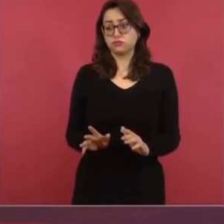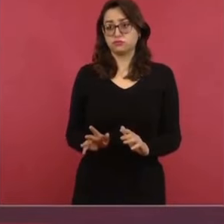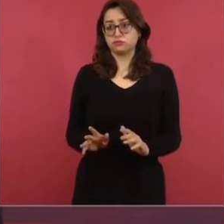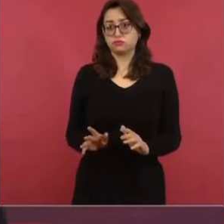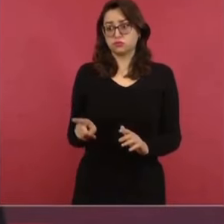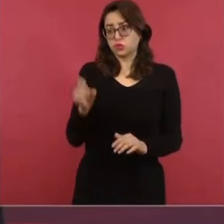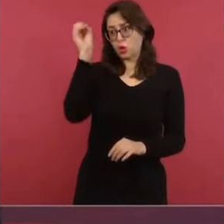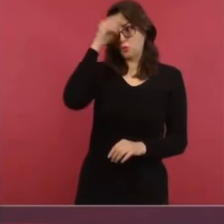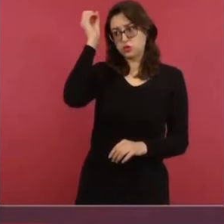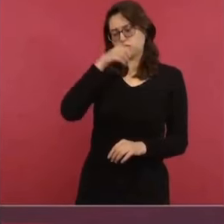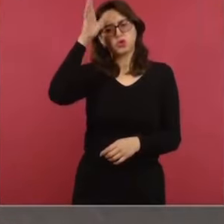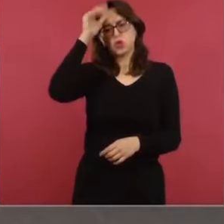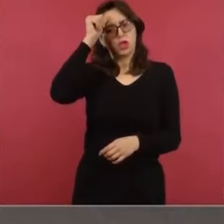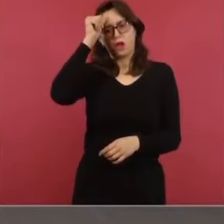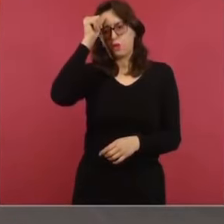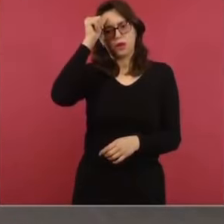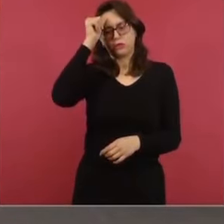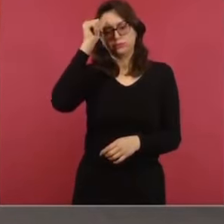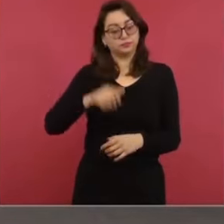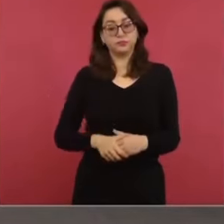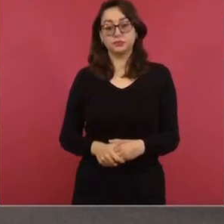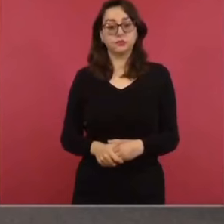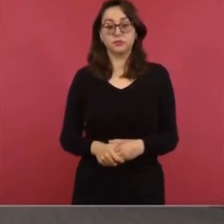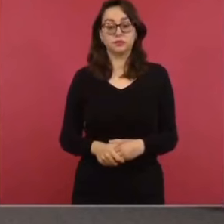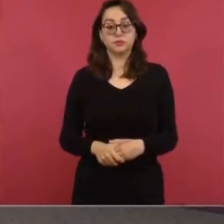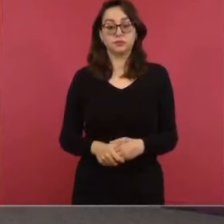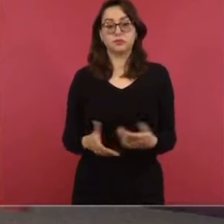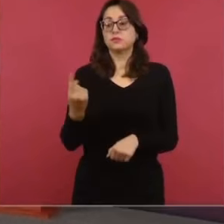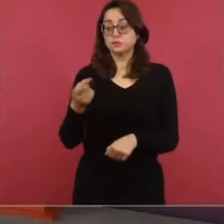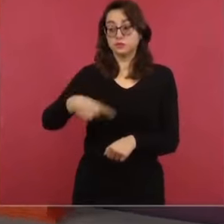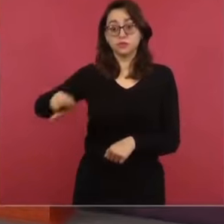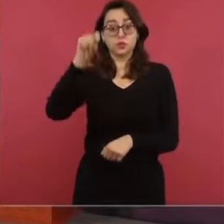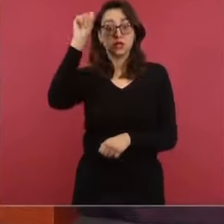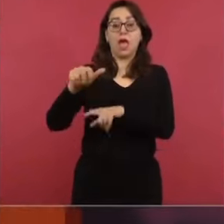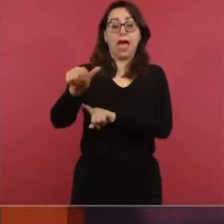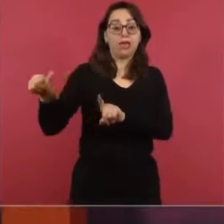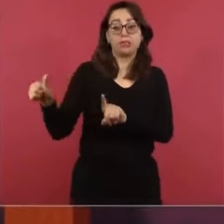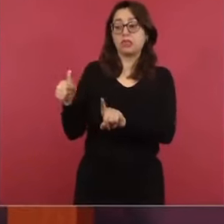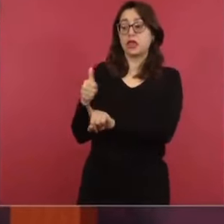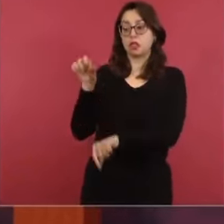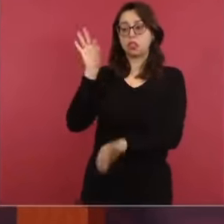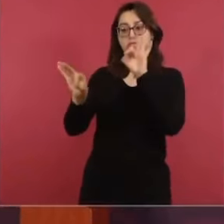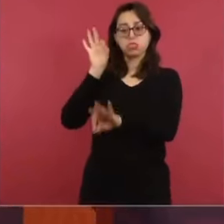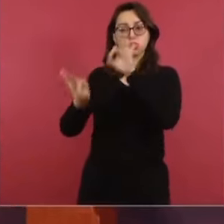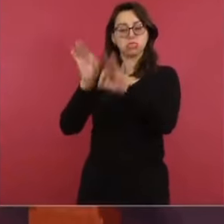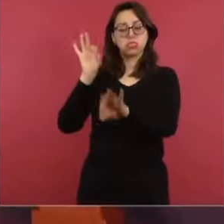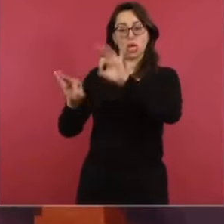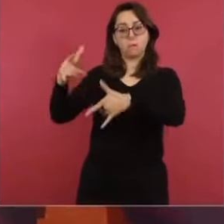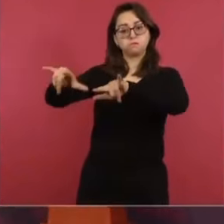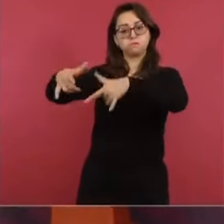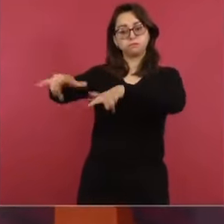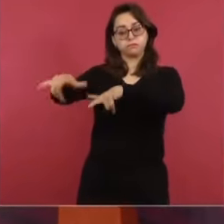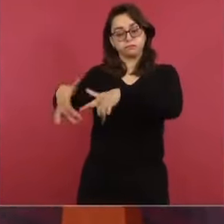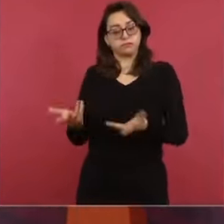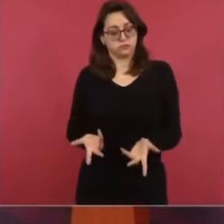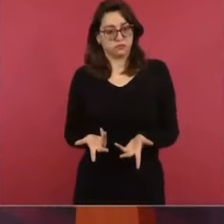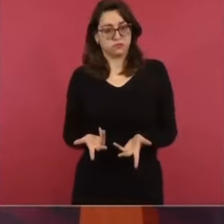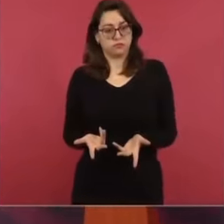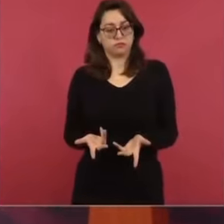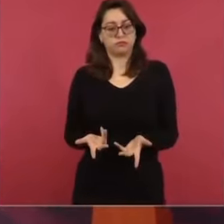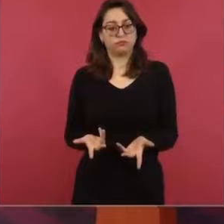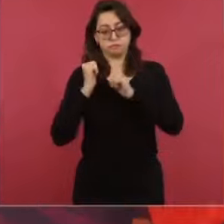punto de vista porque están siendo utilizados, manipulados por los de arriba